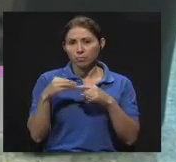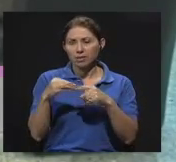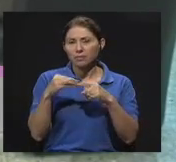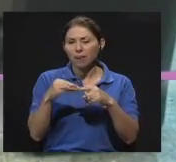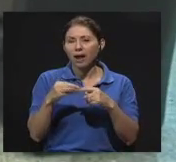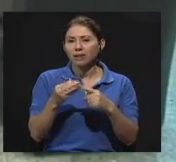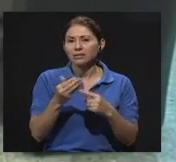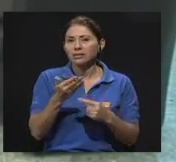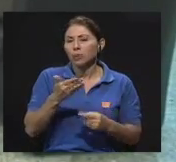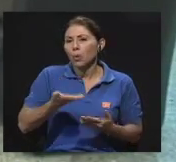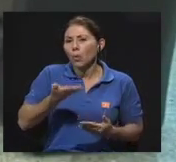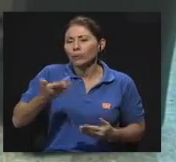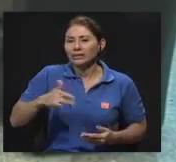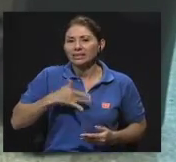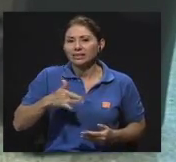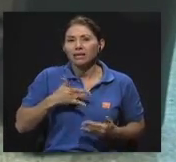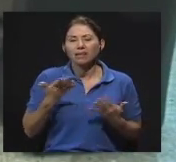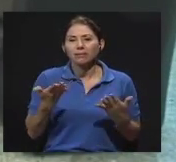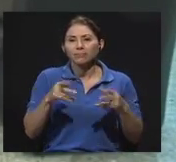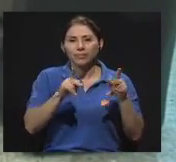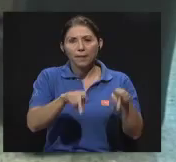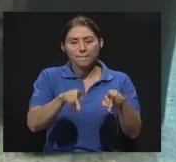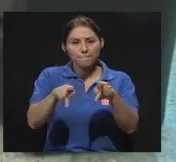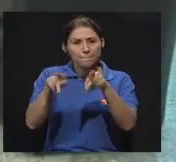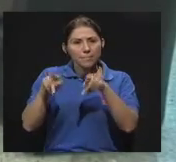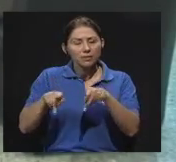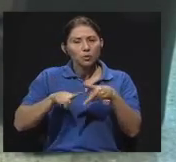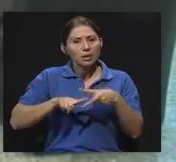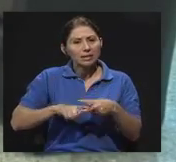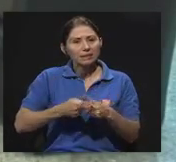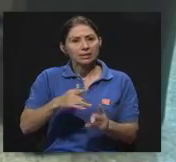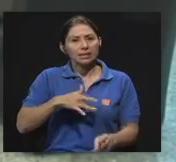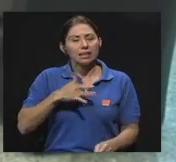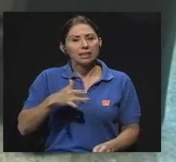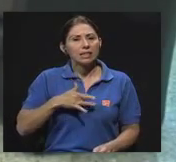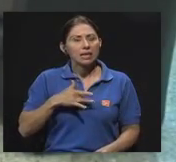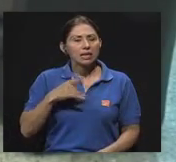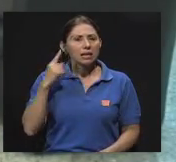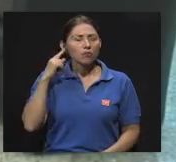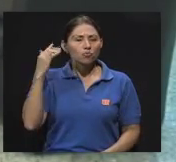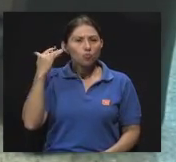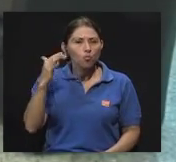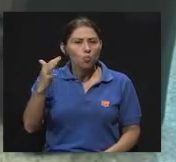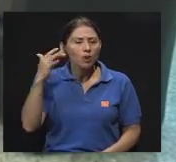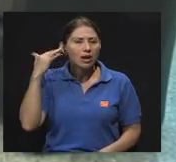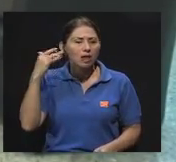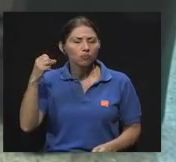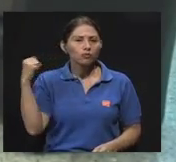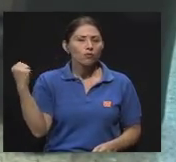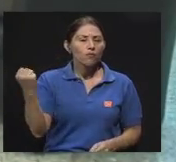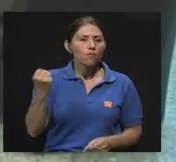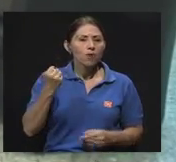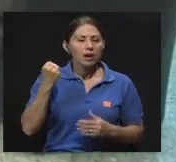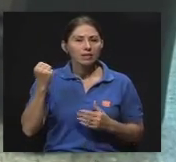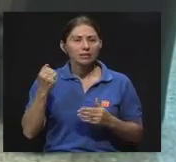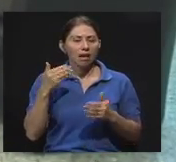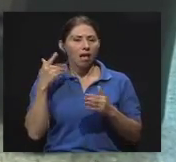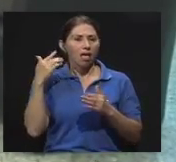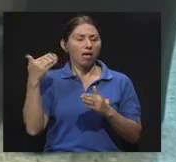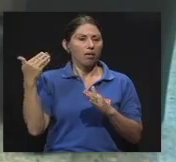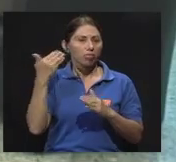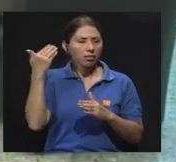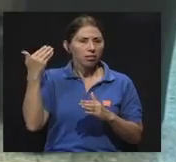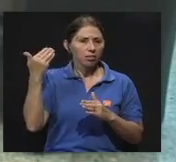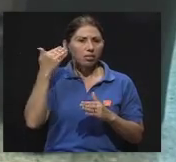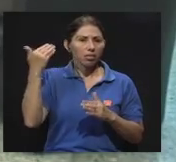los principales síntomas son que la persona comience a sentir que ruidos de cierta intensidad le comienzan a molestar más